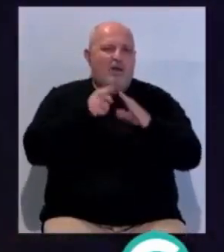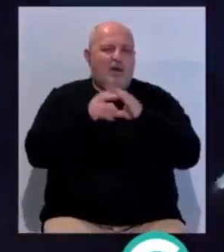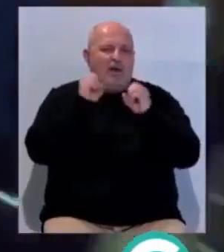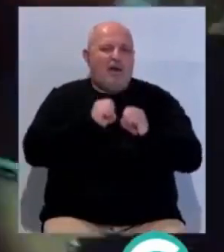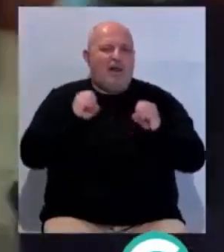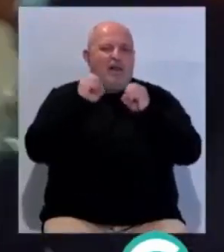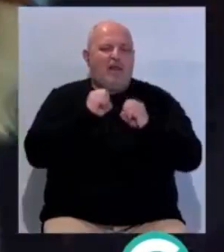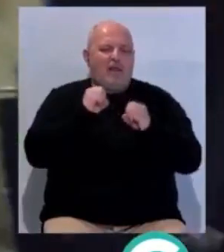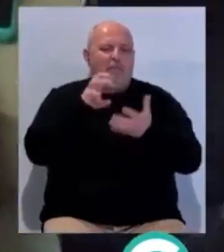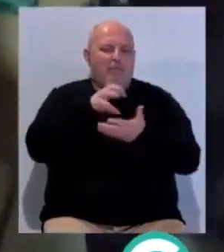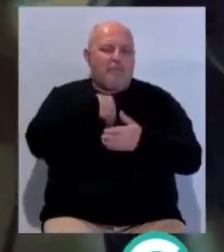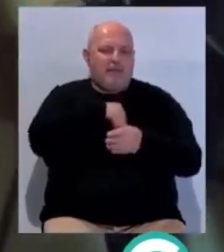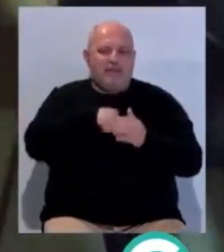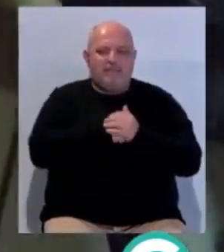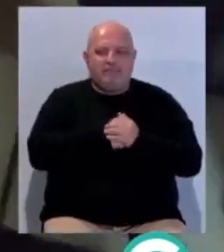forma irregular en el país.